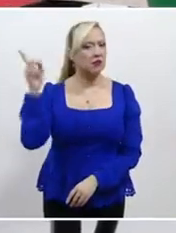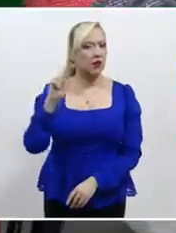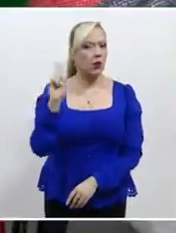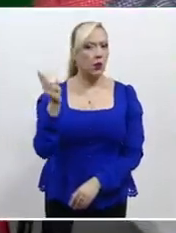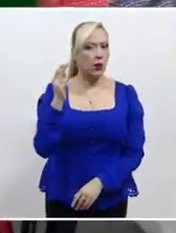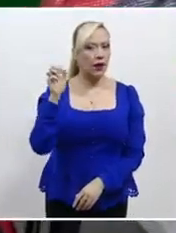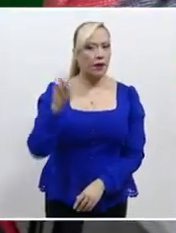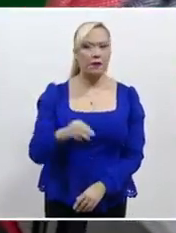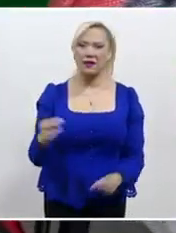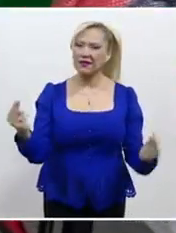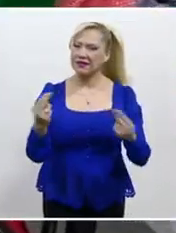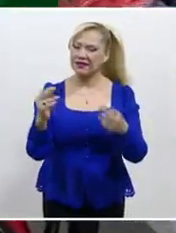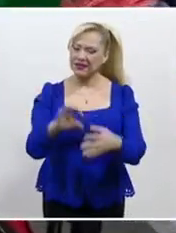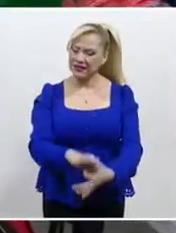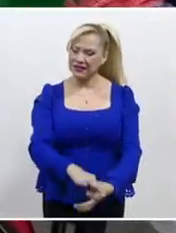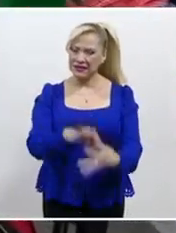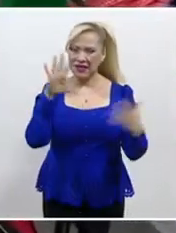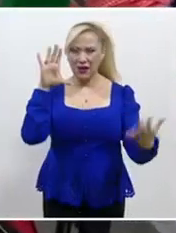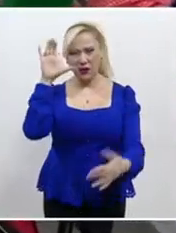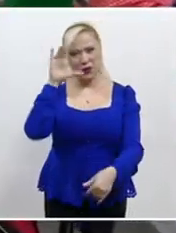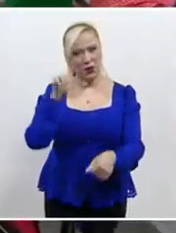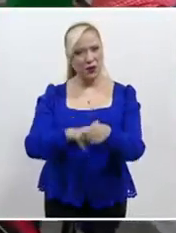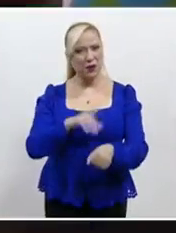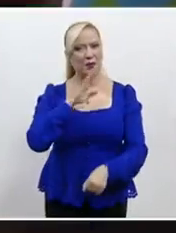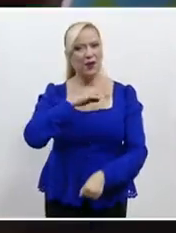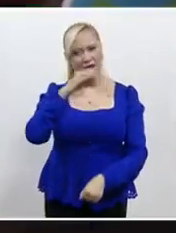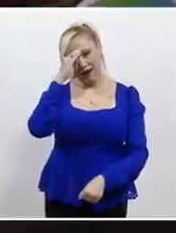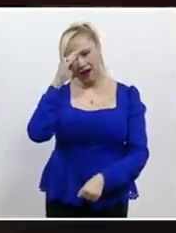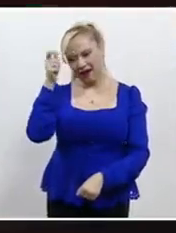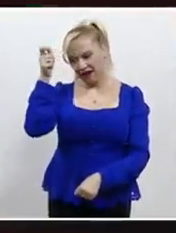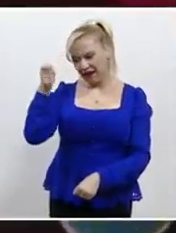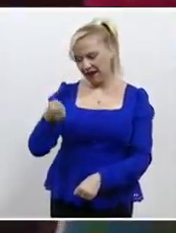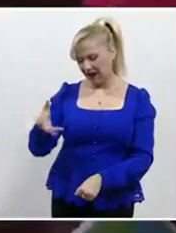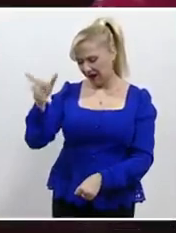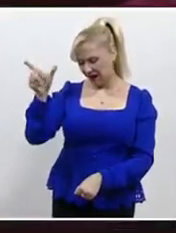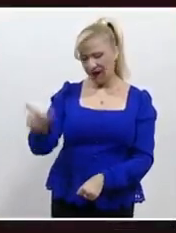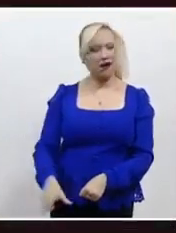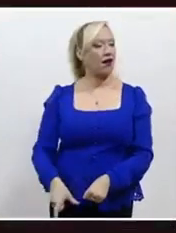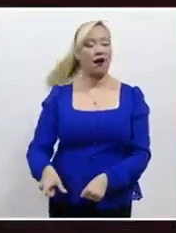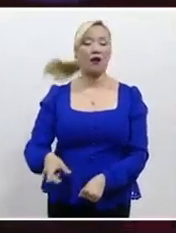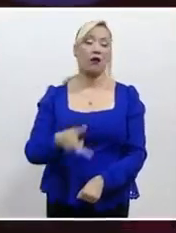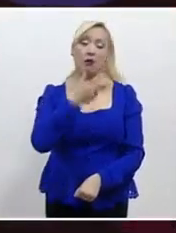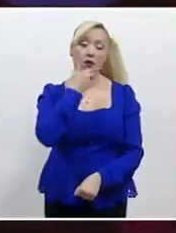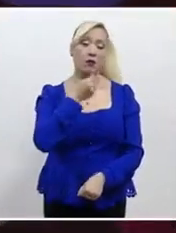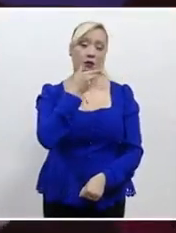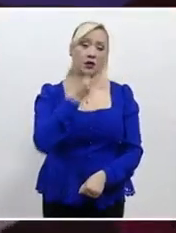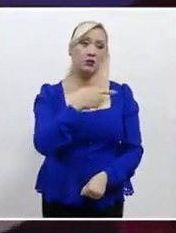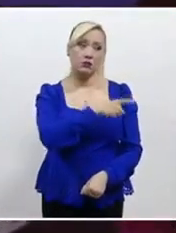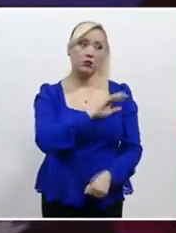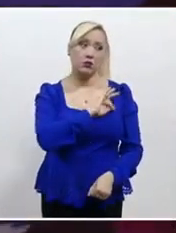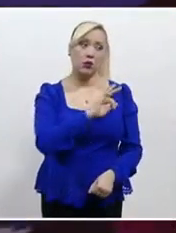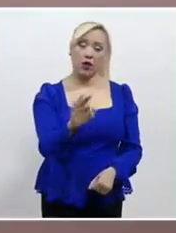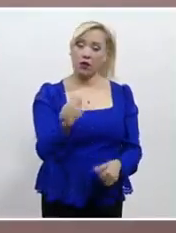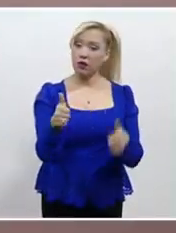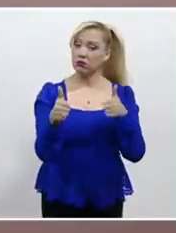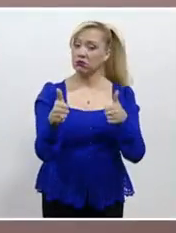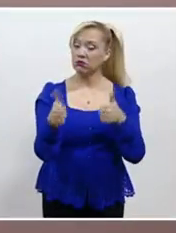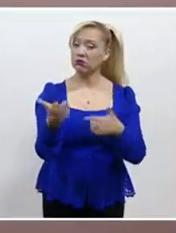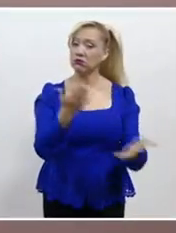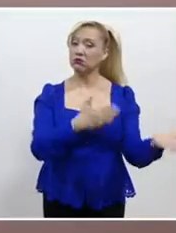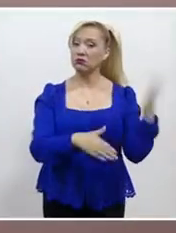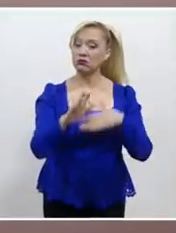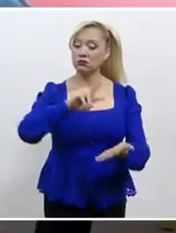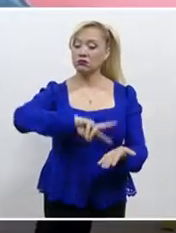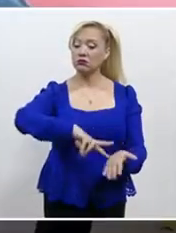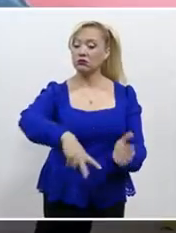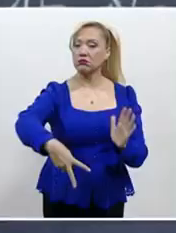es indispensable romper esquemas culturales, por ejemplo, deshacer el mito de que solo los hombres pueden desarrollarse exitosamente en la